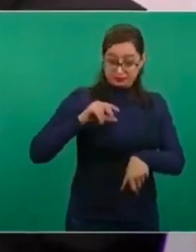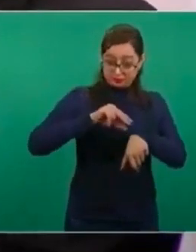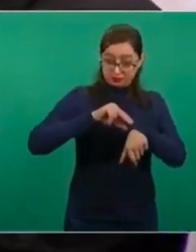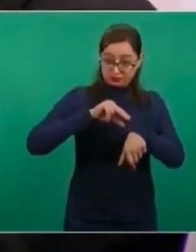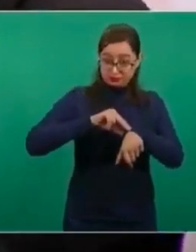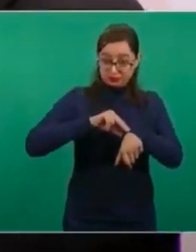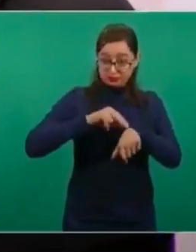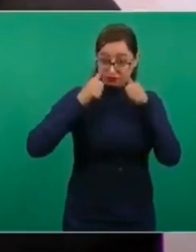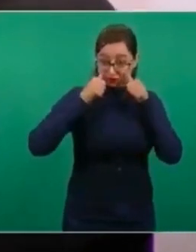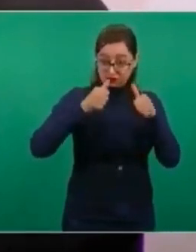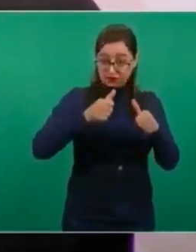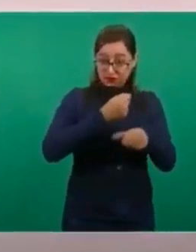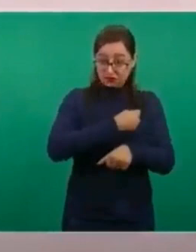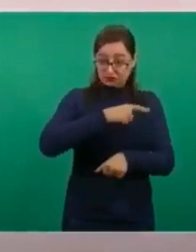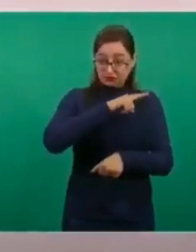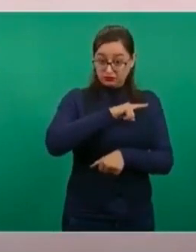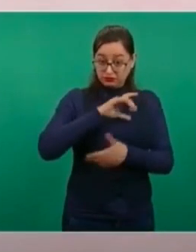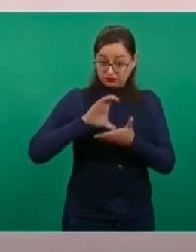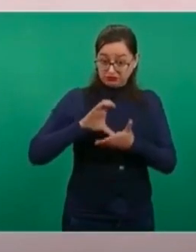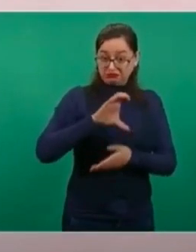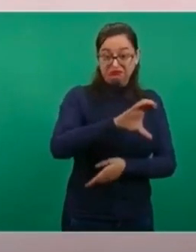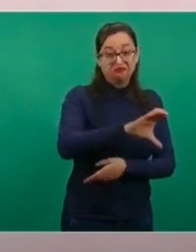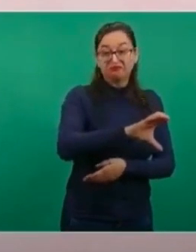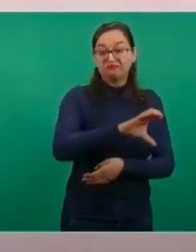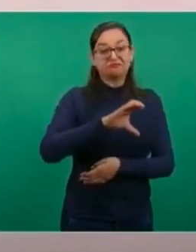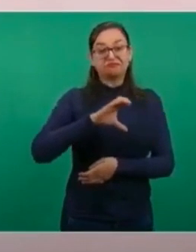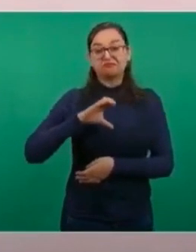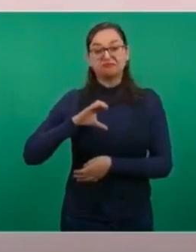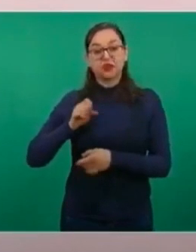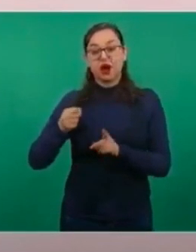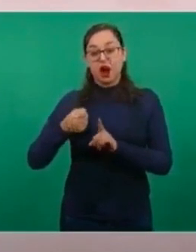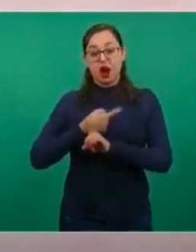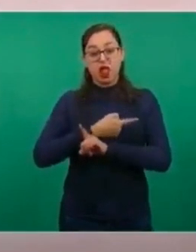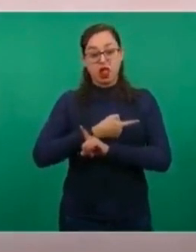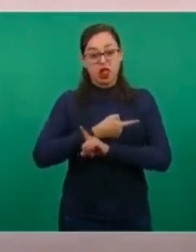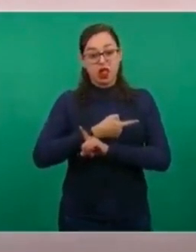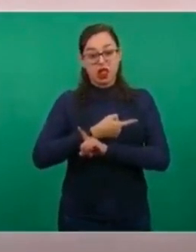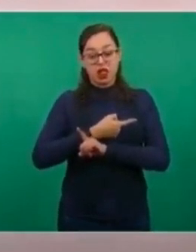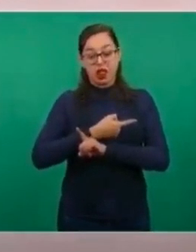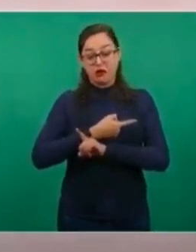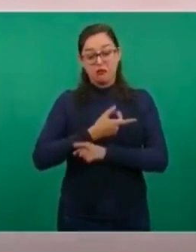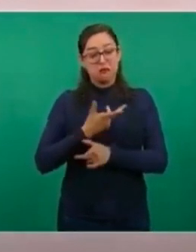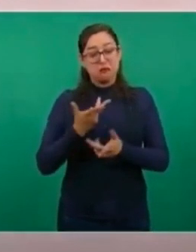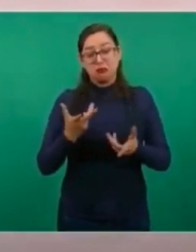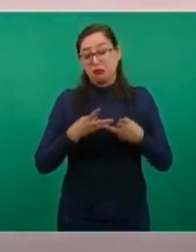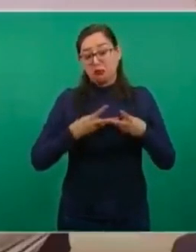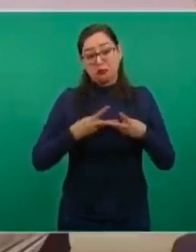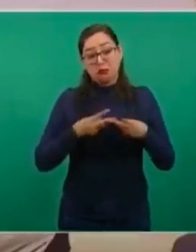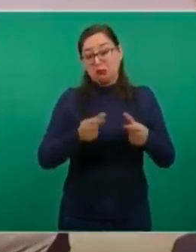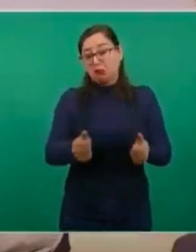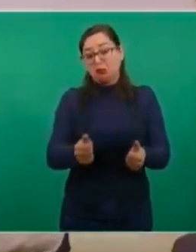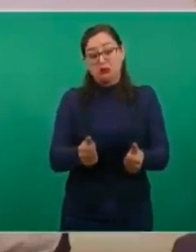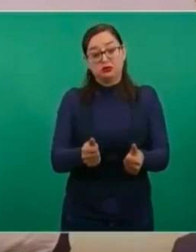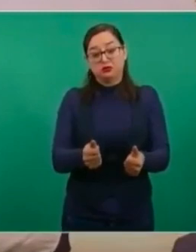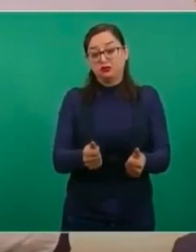y para la adquisición de medicamentos. Se utilizaban para